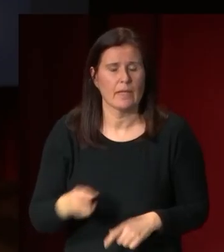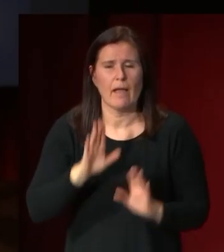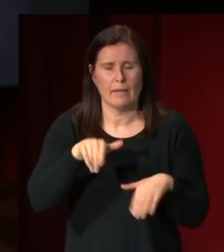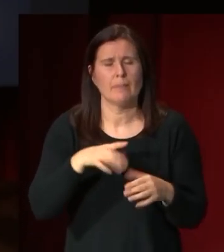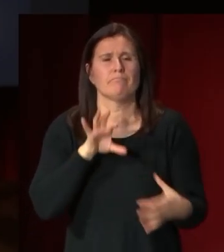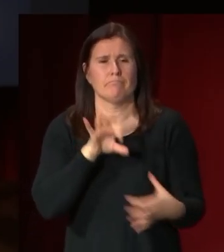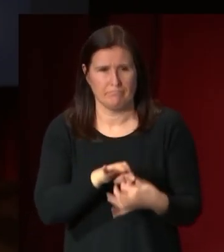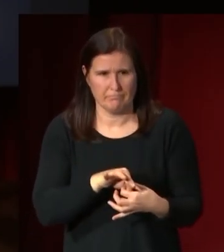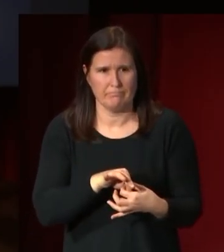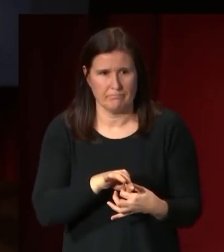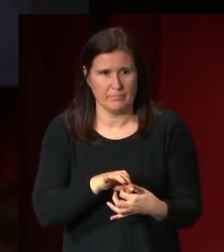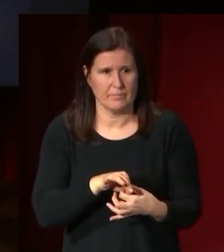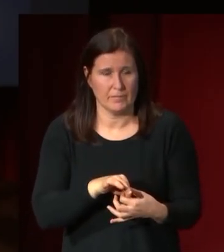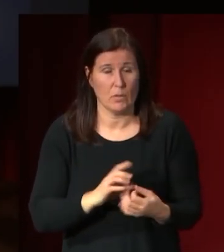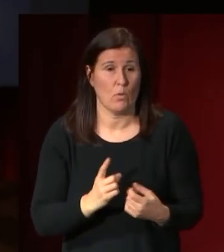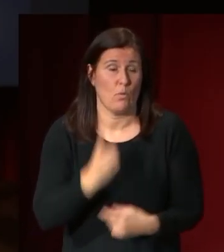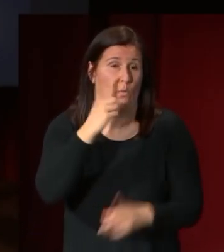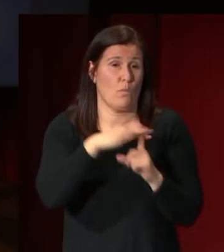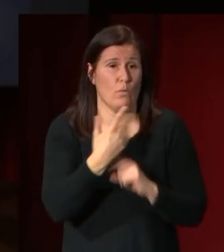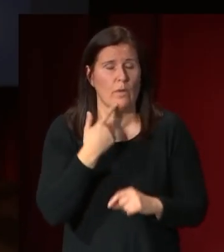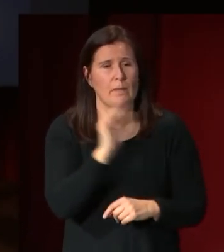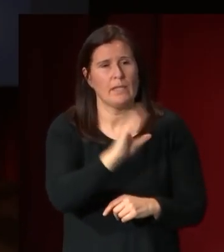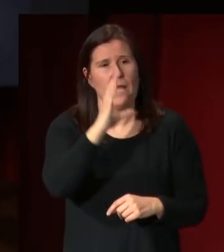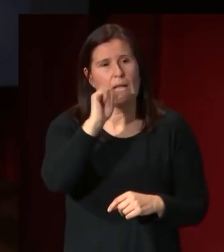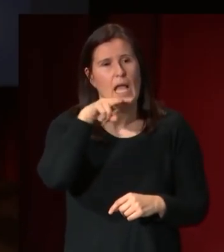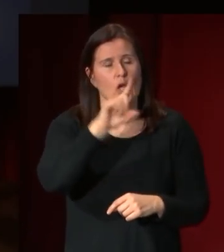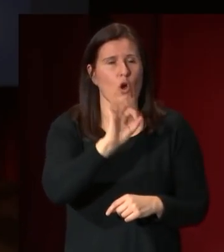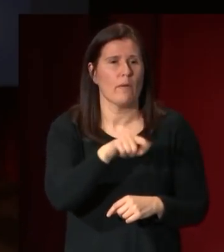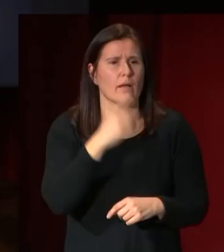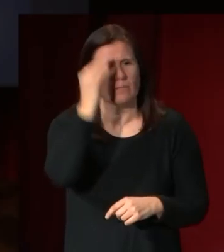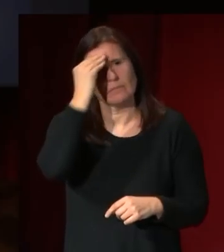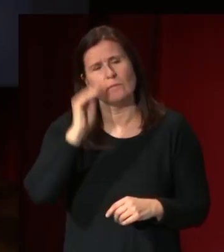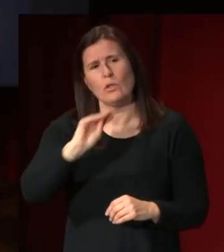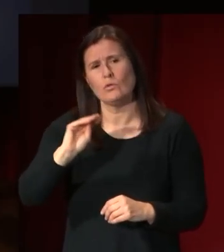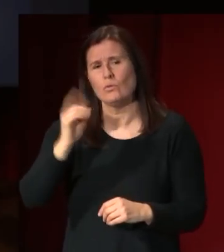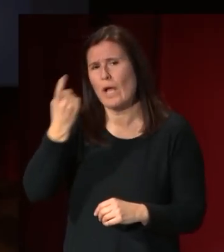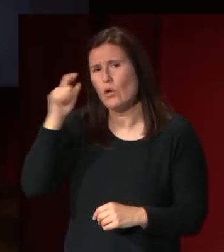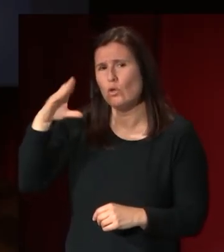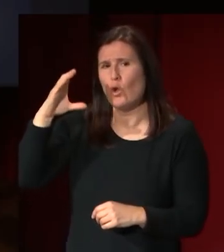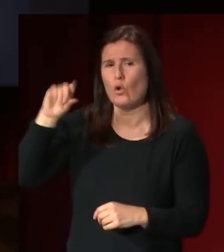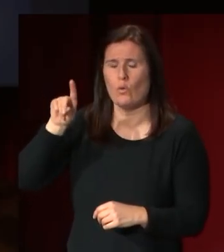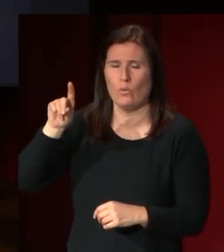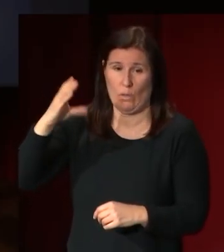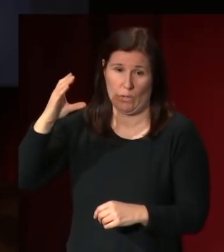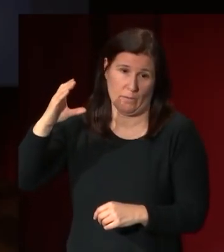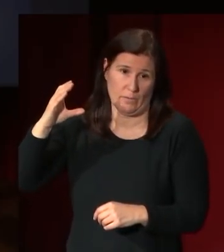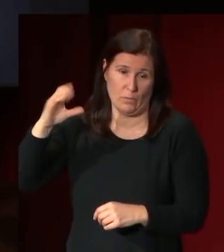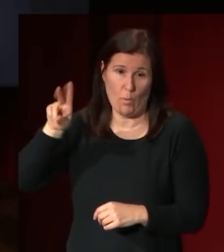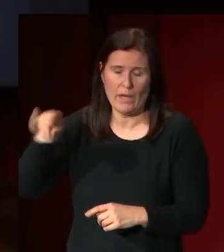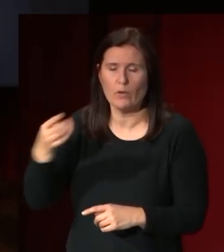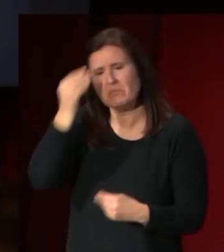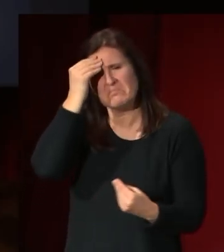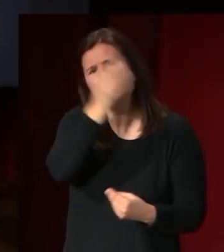ocasión le preguntan a Canova qué piensa de Álvarez Cubero Canova dice pues la verdad que